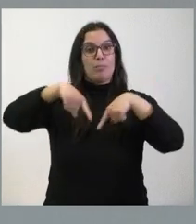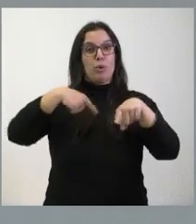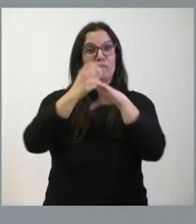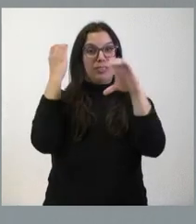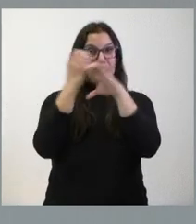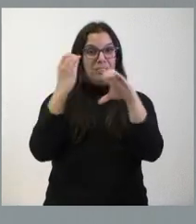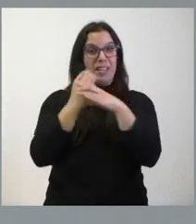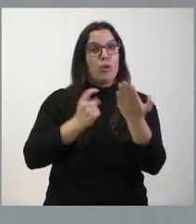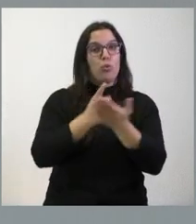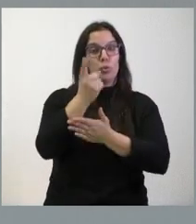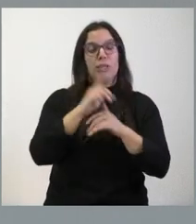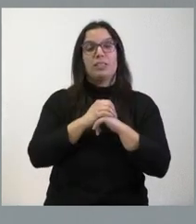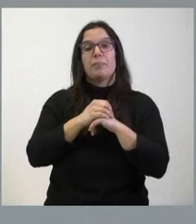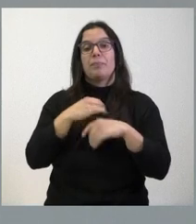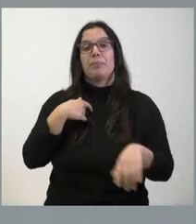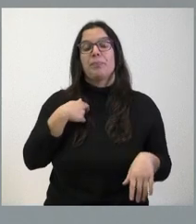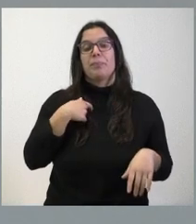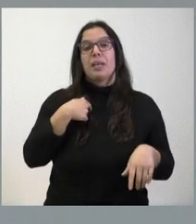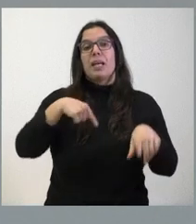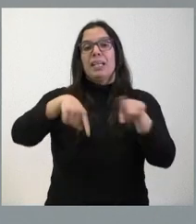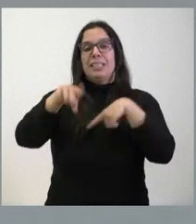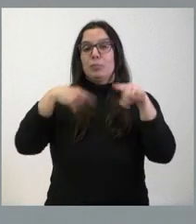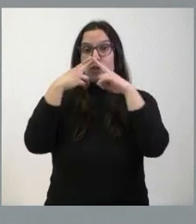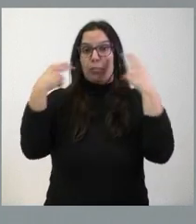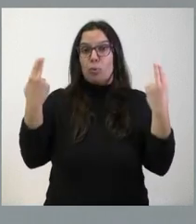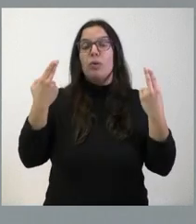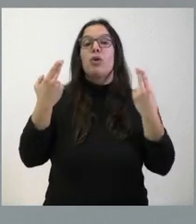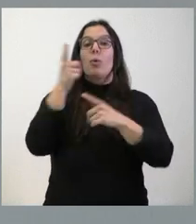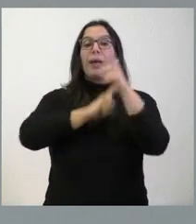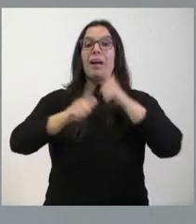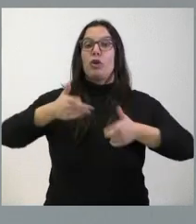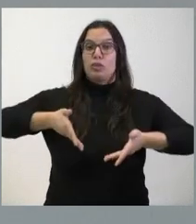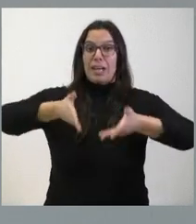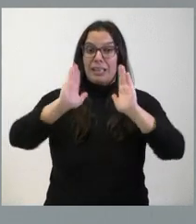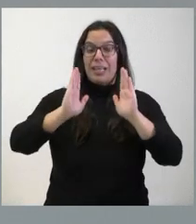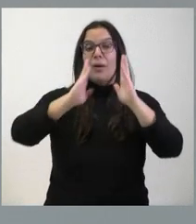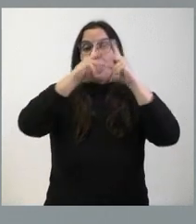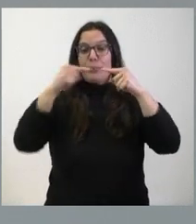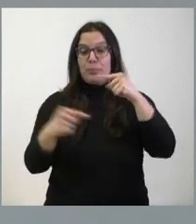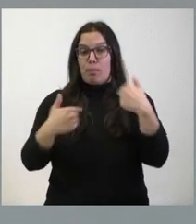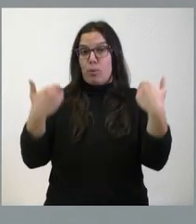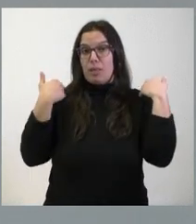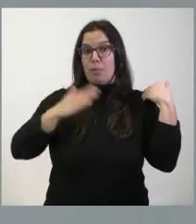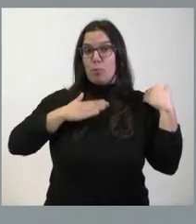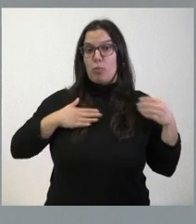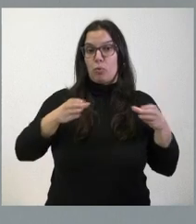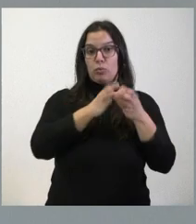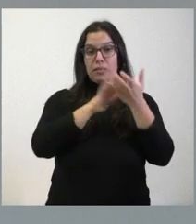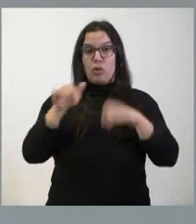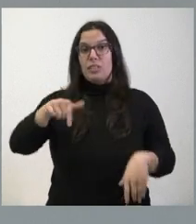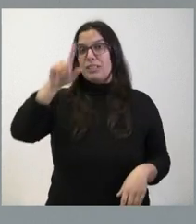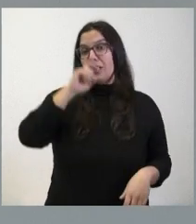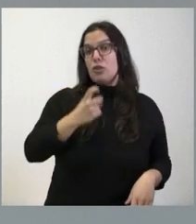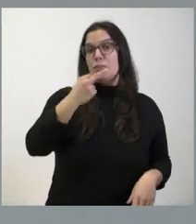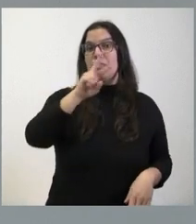servicio público de transporte de viajeros por carretera en lo que es competencia de la Junta de Castilla y León ha tenido este año 2022